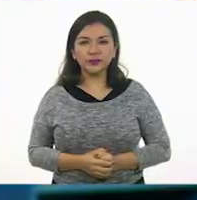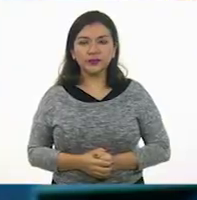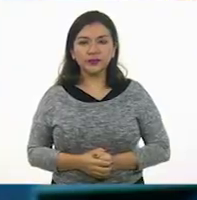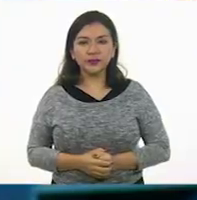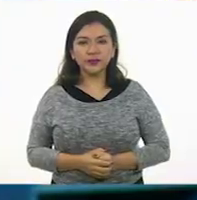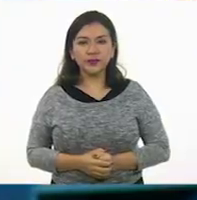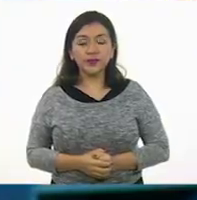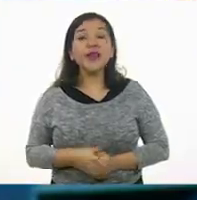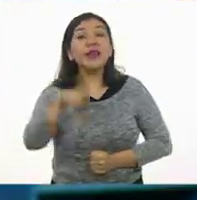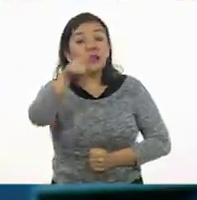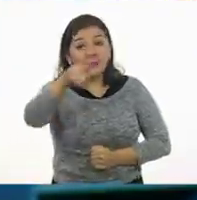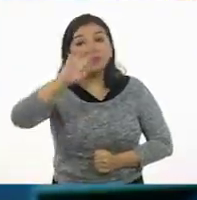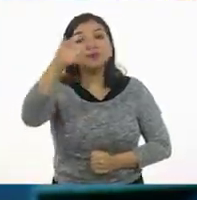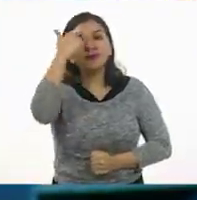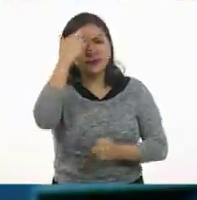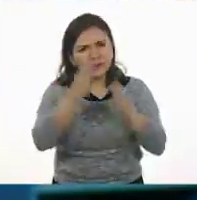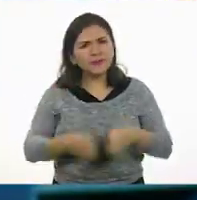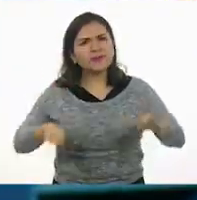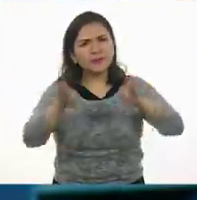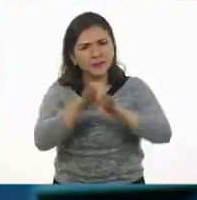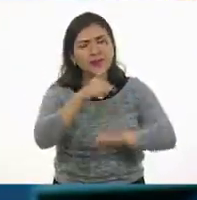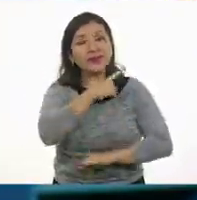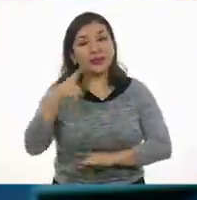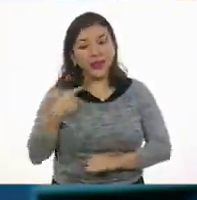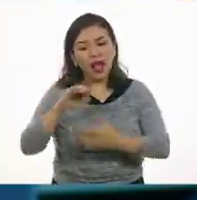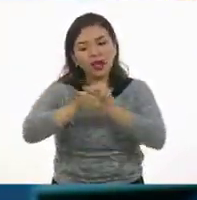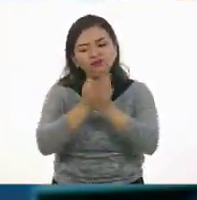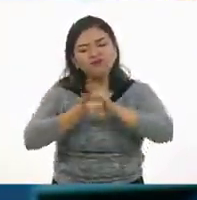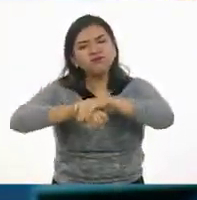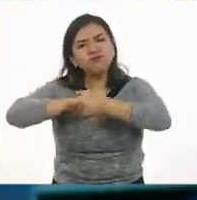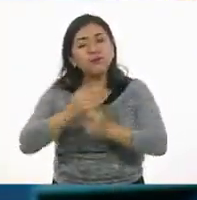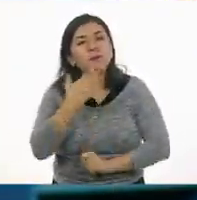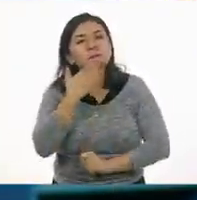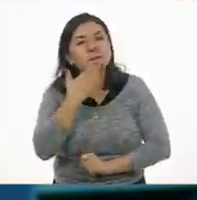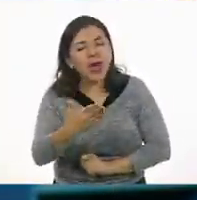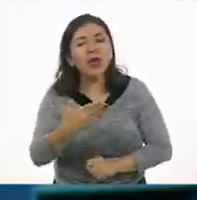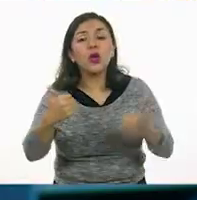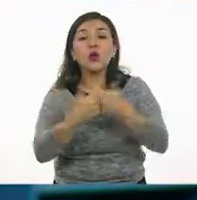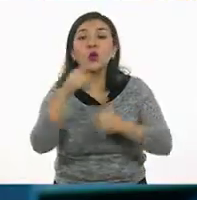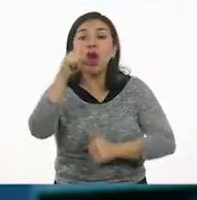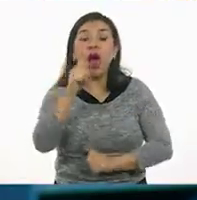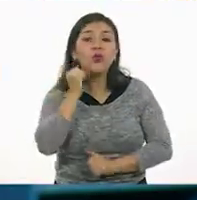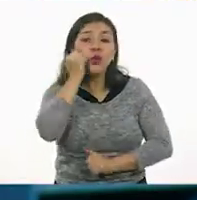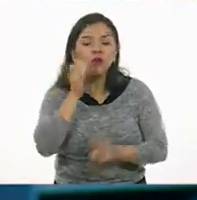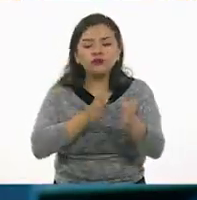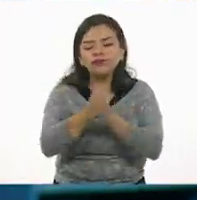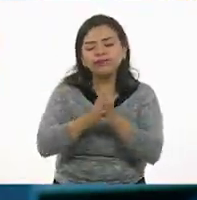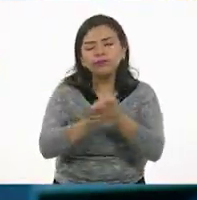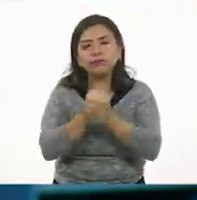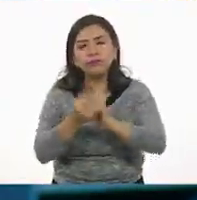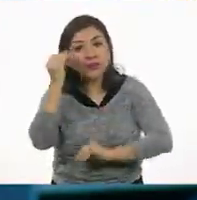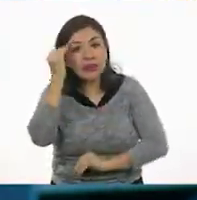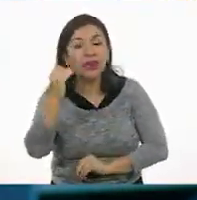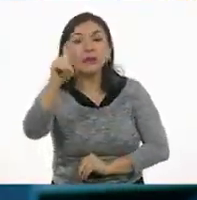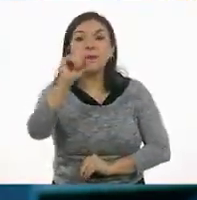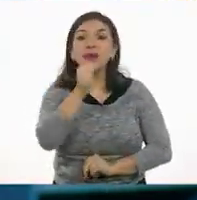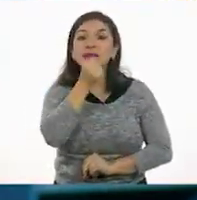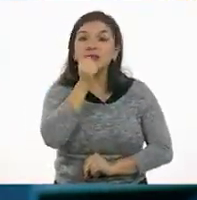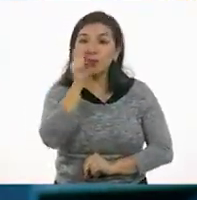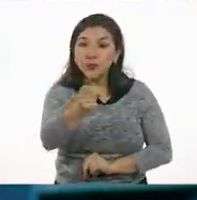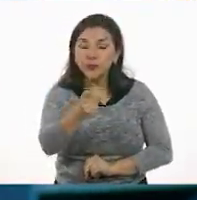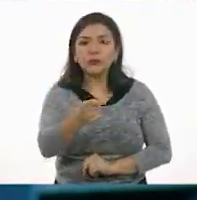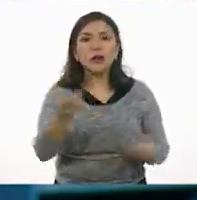¡Oh! Recuerda que es importante lavar muy bien tus manos con agua y con jabón durante 20 segundos.